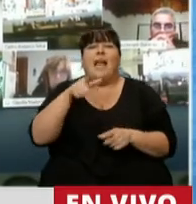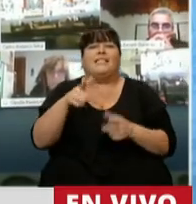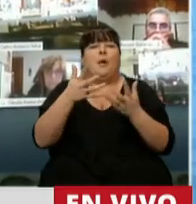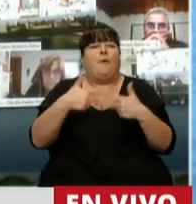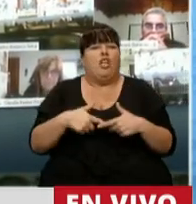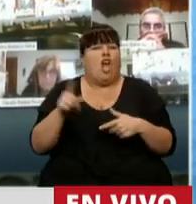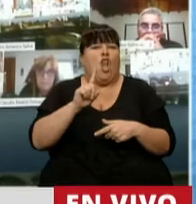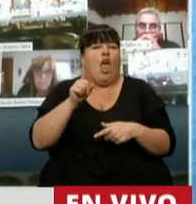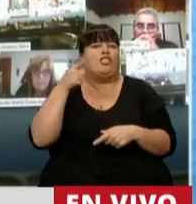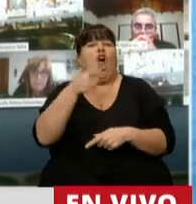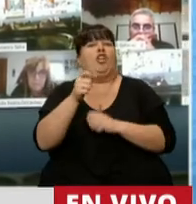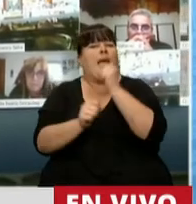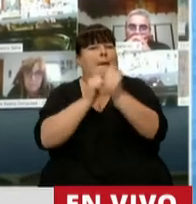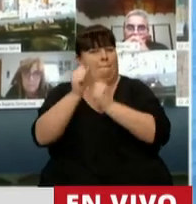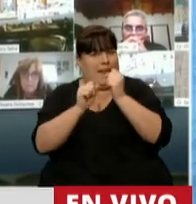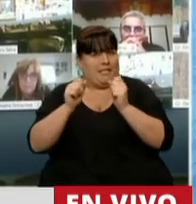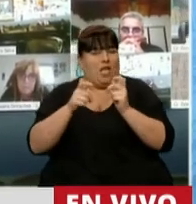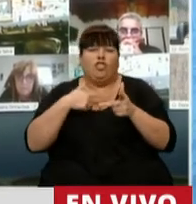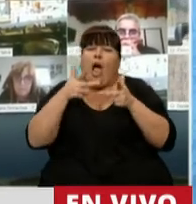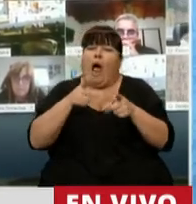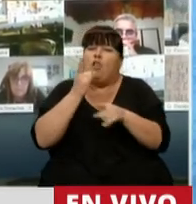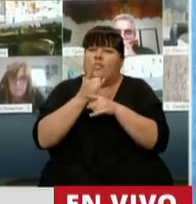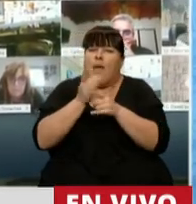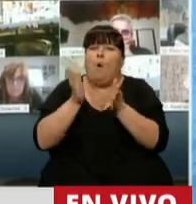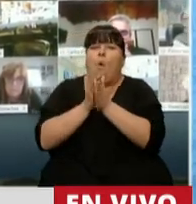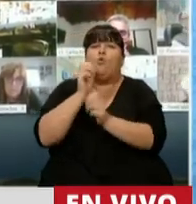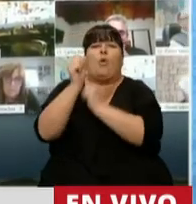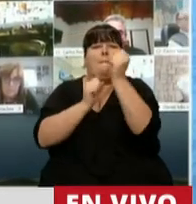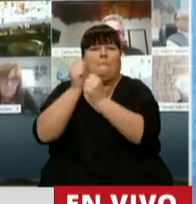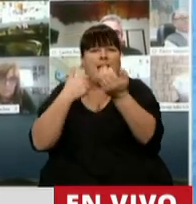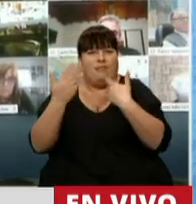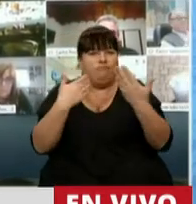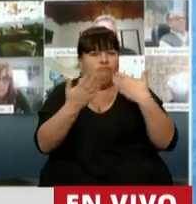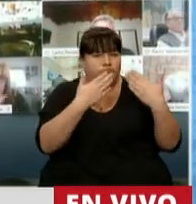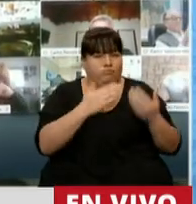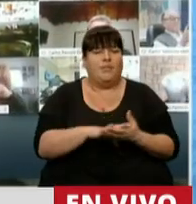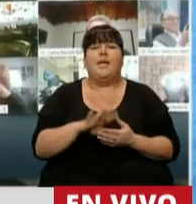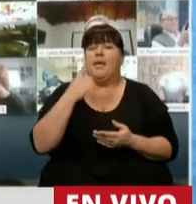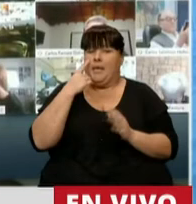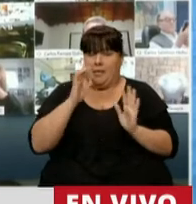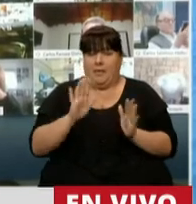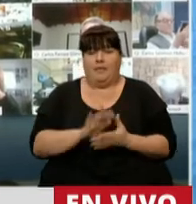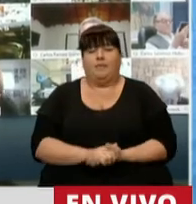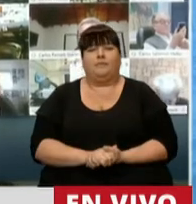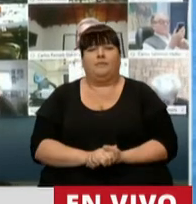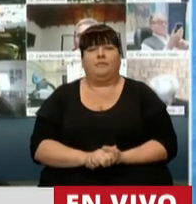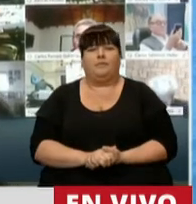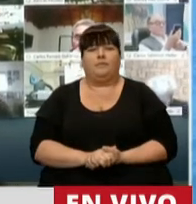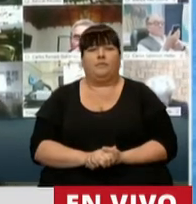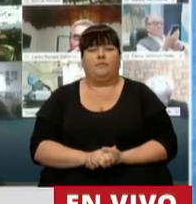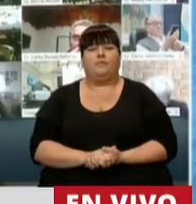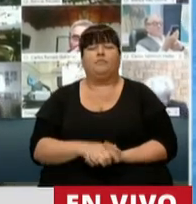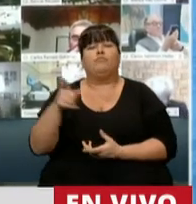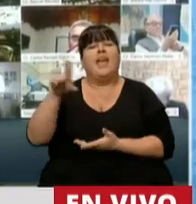proyecto no es antiempresa. Yo hablo permanentemente con los empresarios. Y mire, un